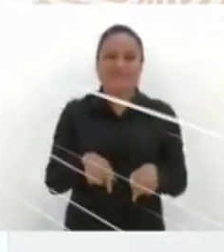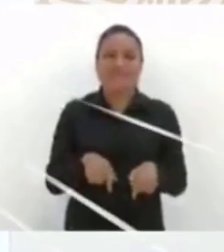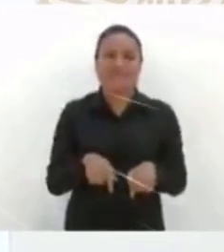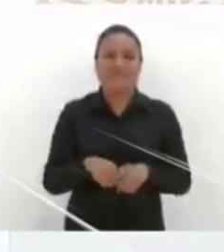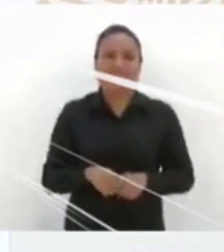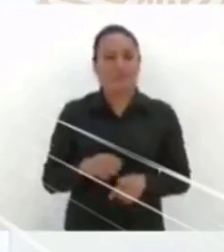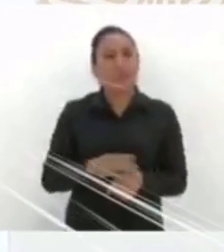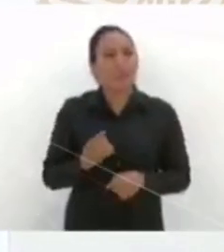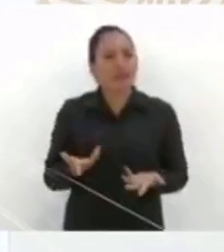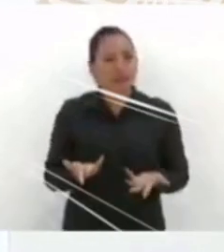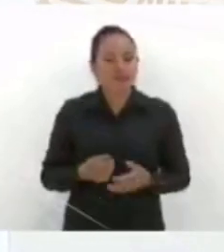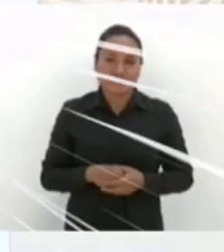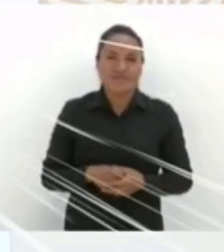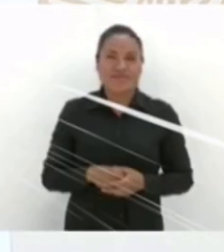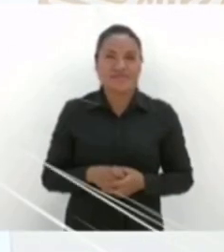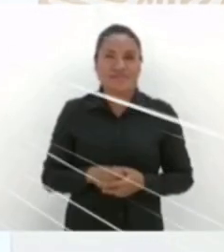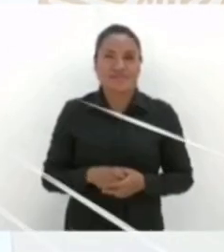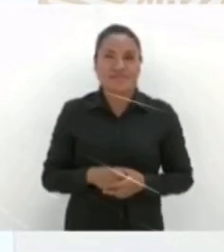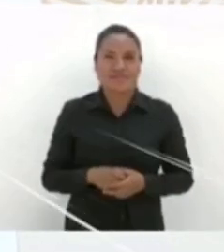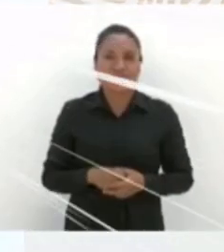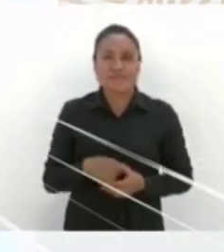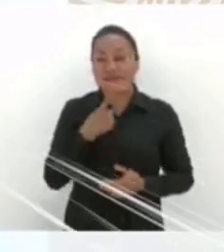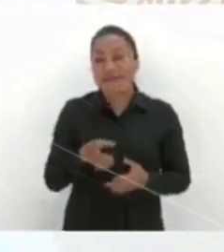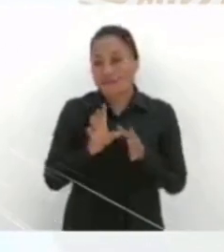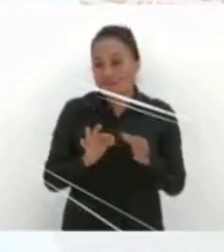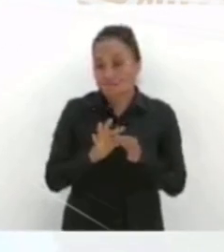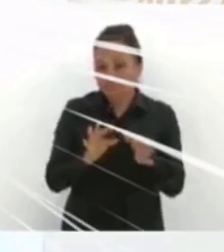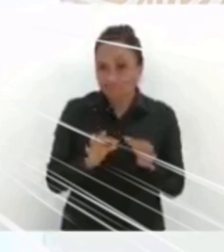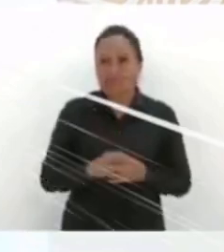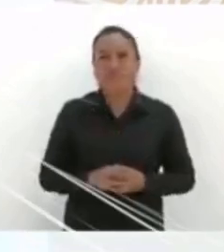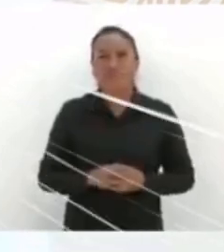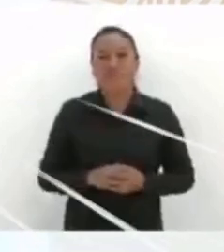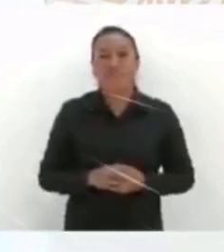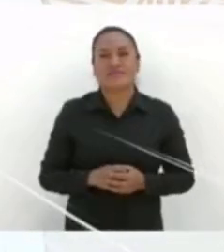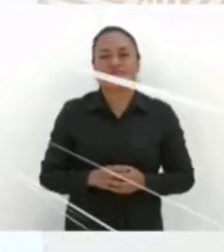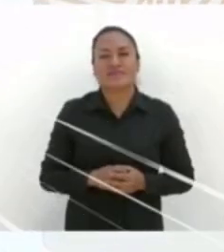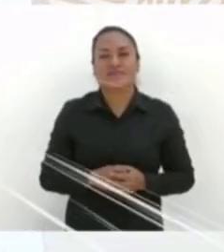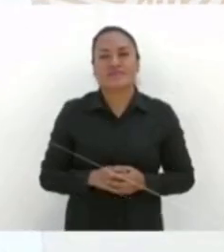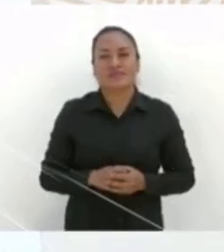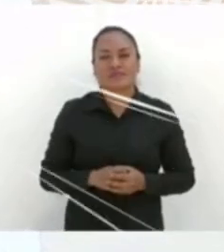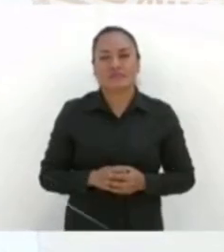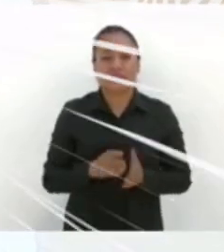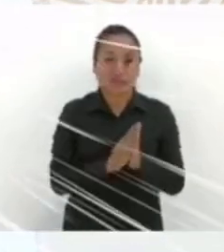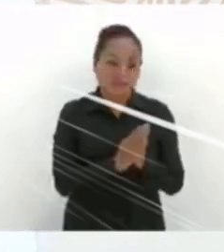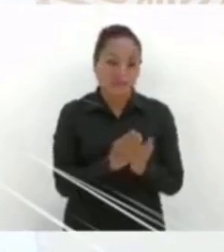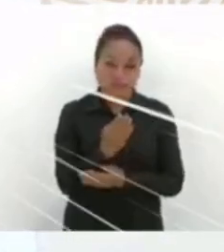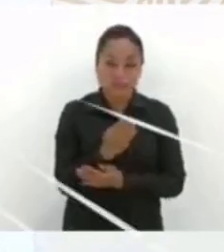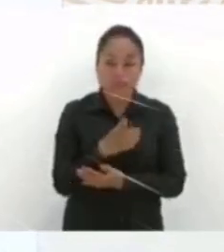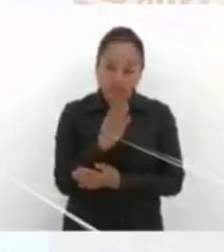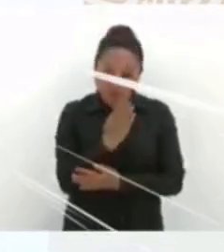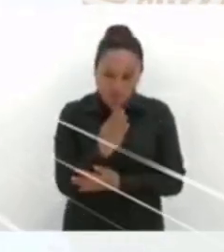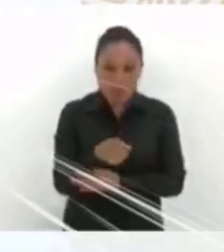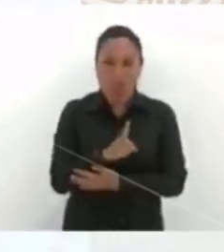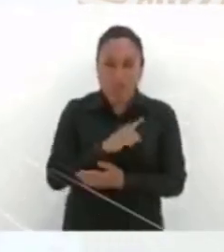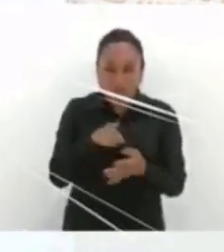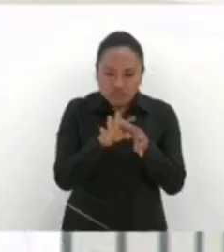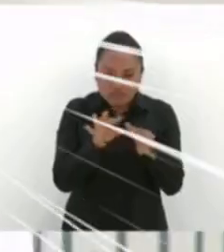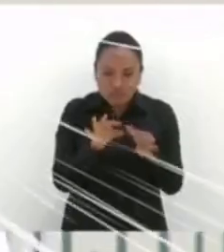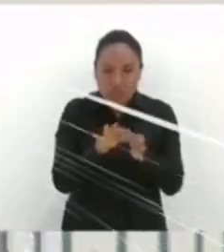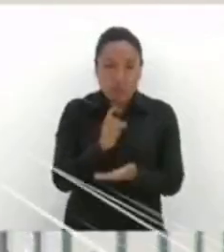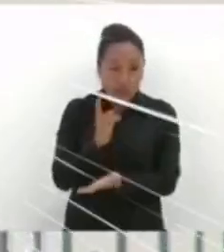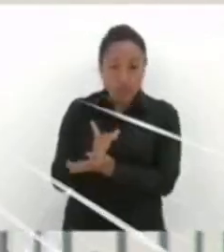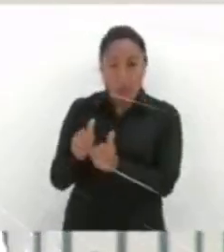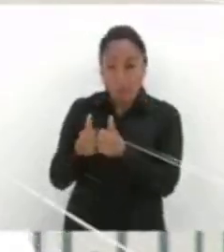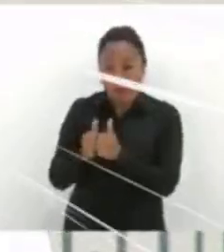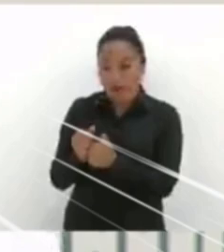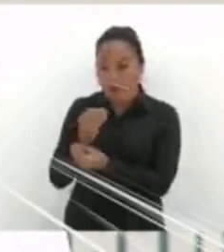Porque, como se dice en la Biblia, no sólo de pan vive el